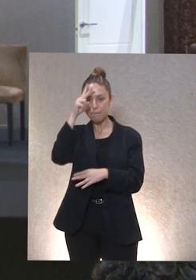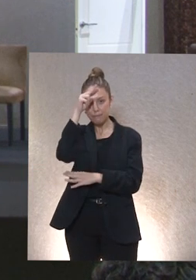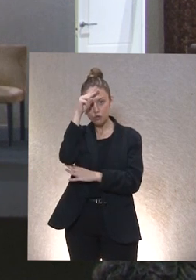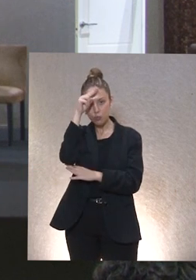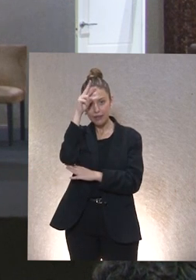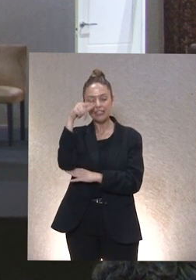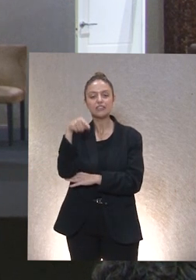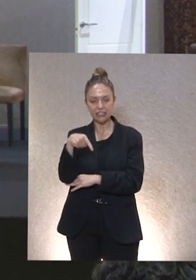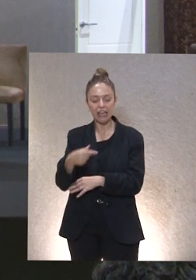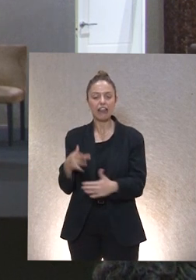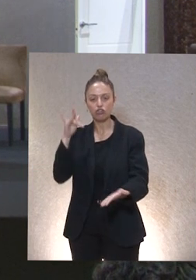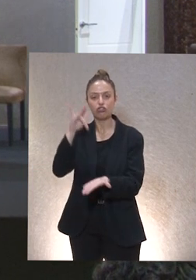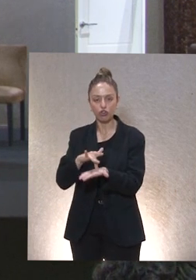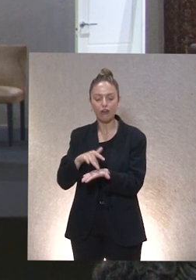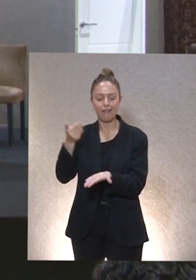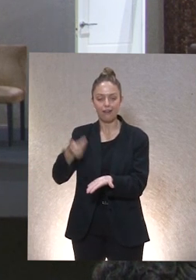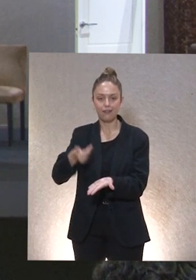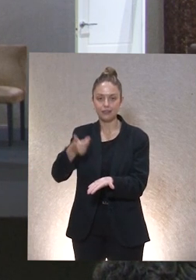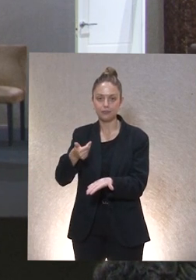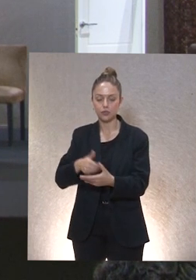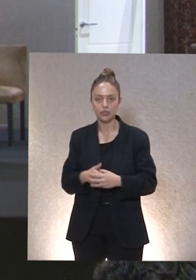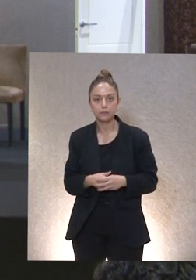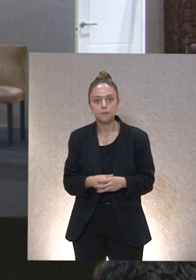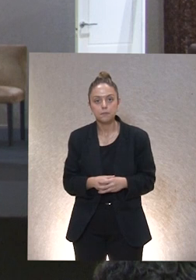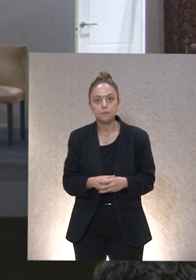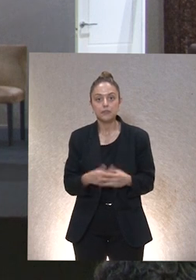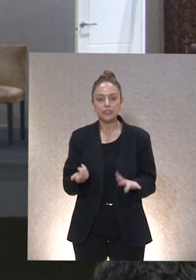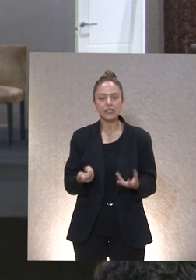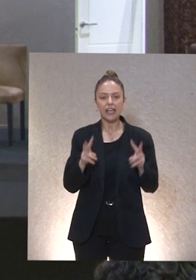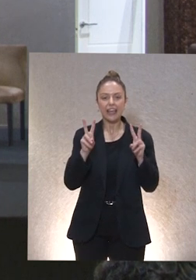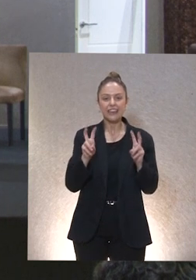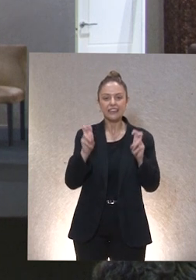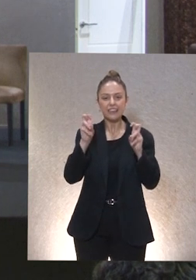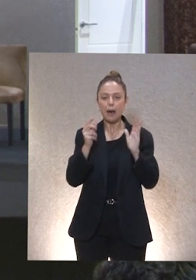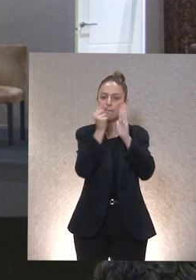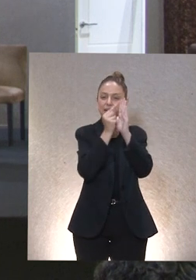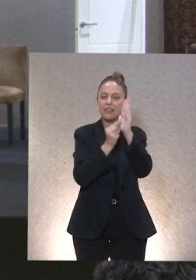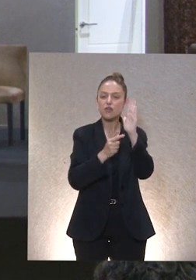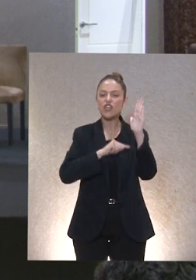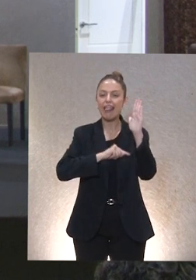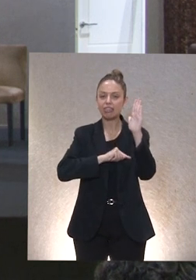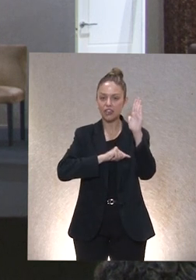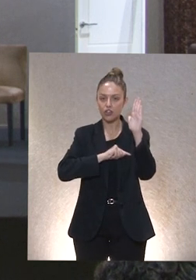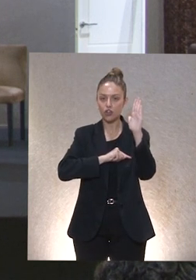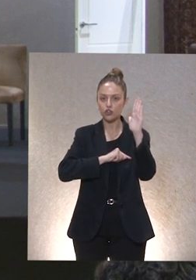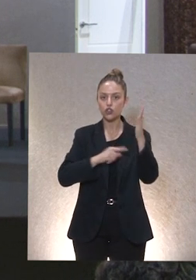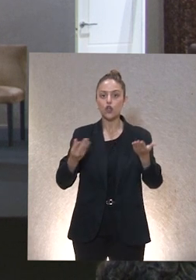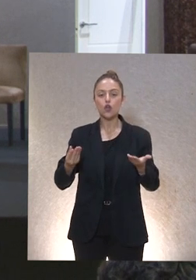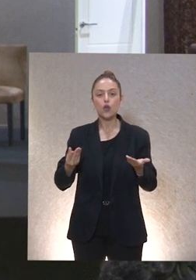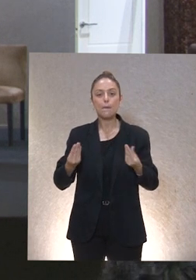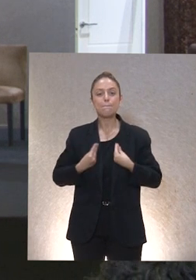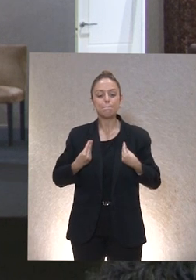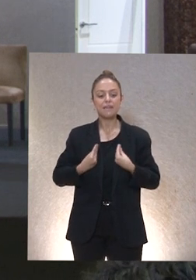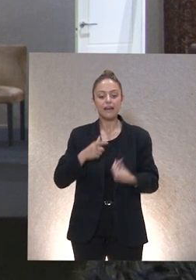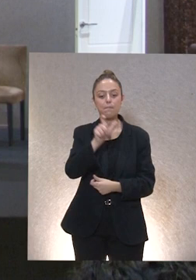y que nos ocupan, que es lo importante. Y que hablan de los principios éticos que atañen a las vidas de las personas